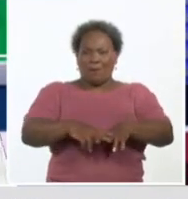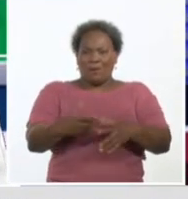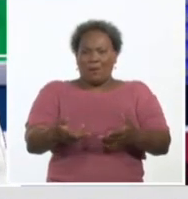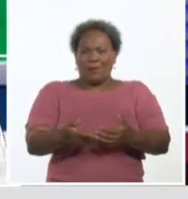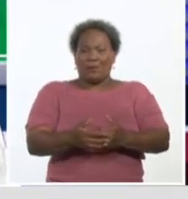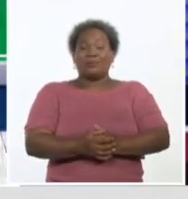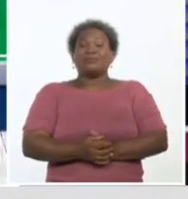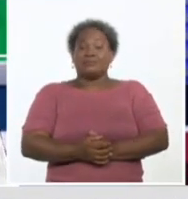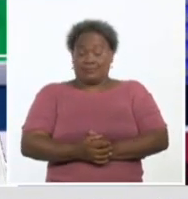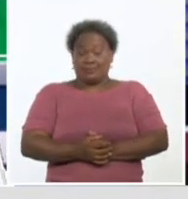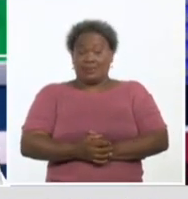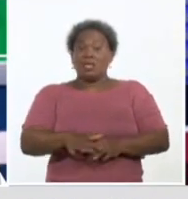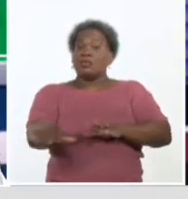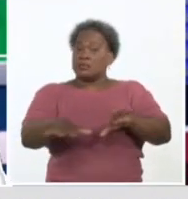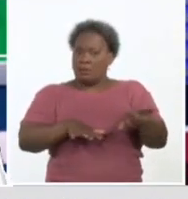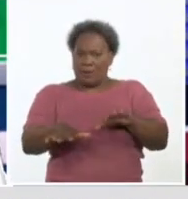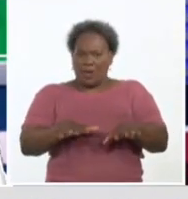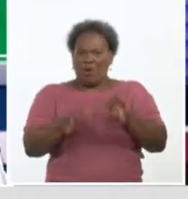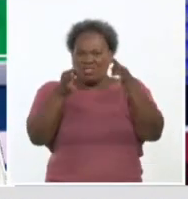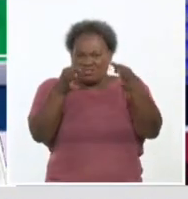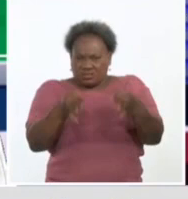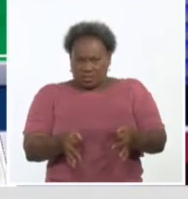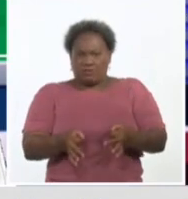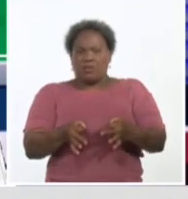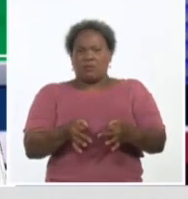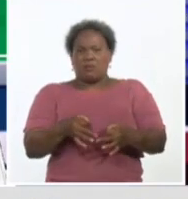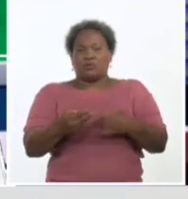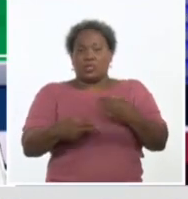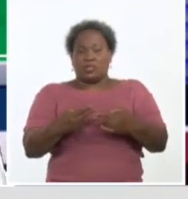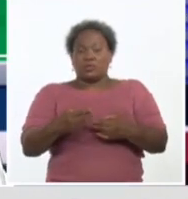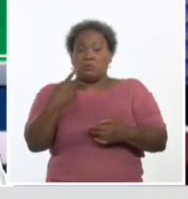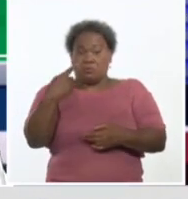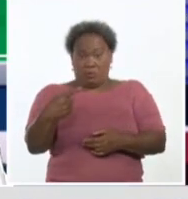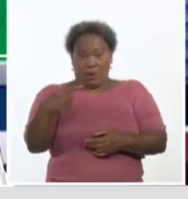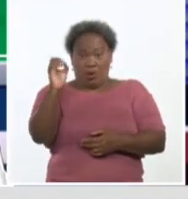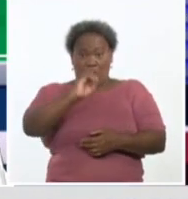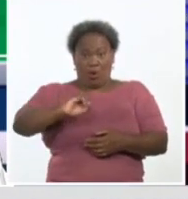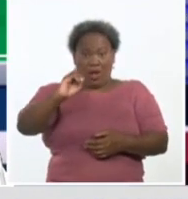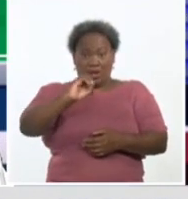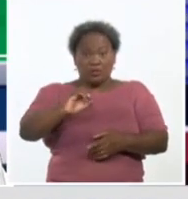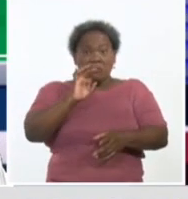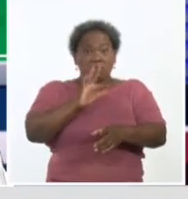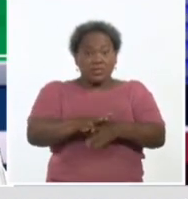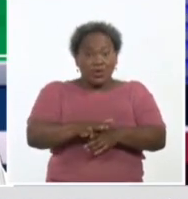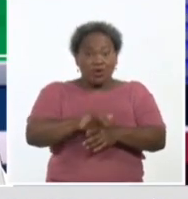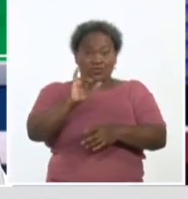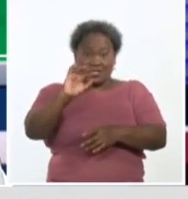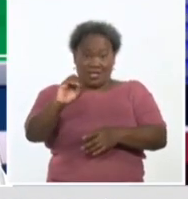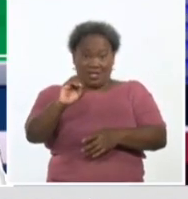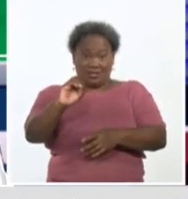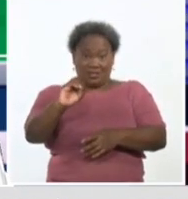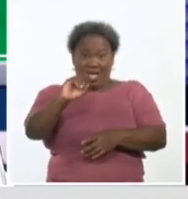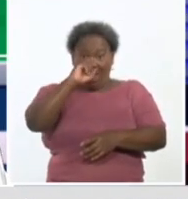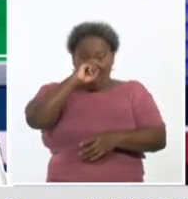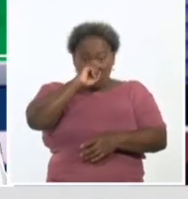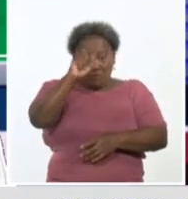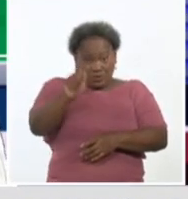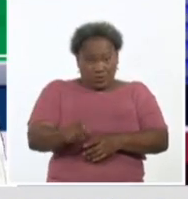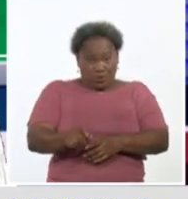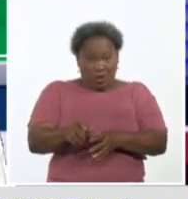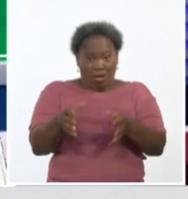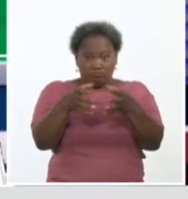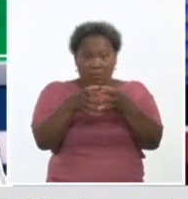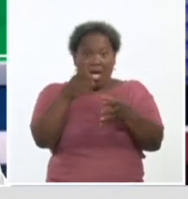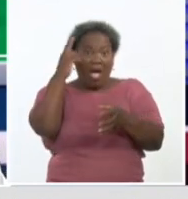diseñó, ha estado ocurriendo. O sea, se organizó por estratos. Comenzamos por el estrato de 60 y más. Nuestros abuelitos, o sea, parte